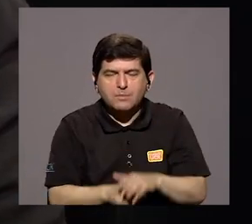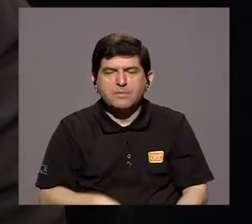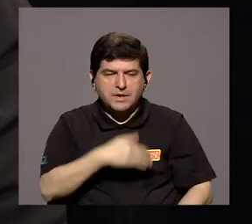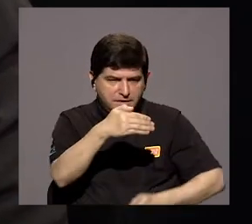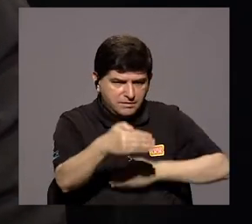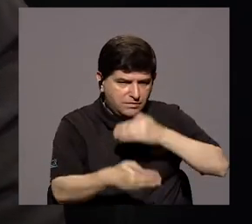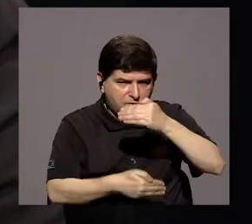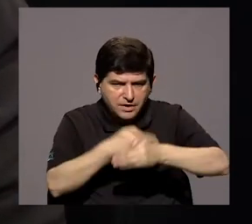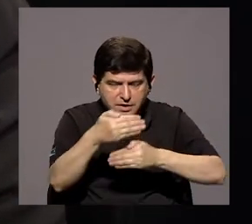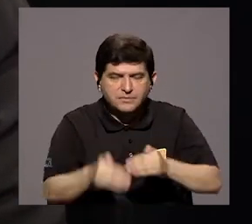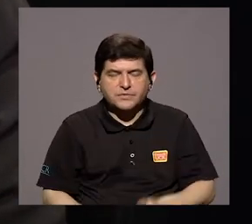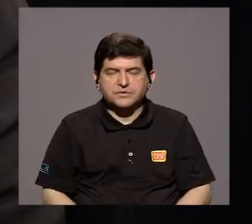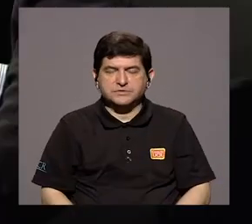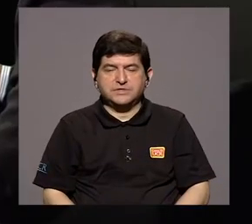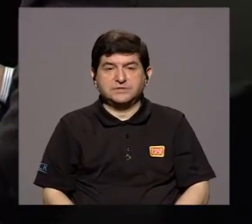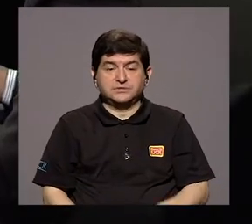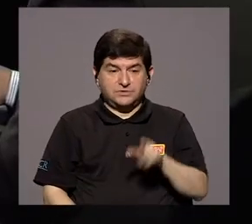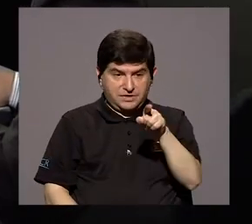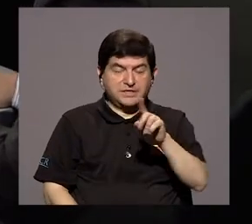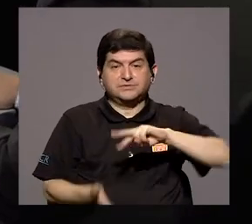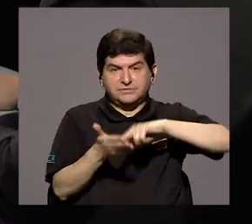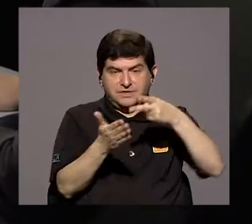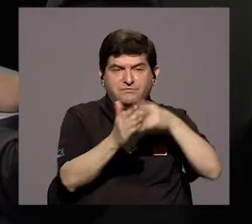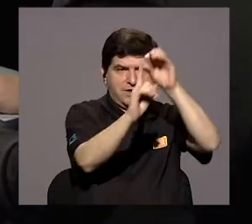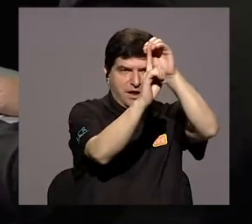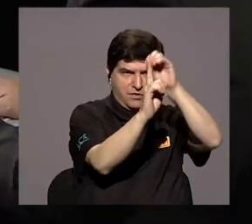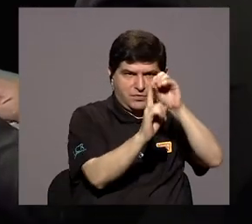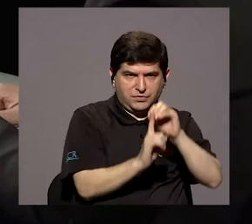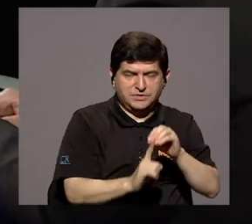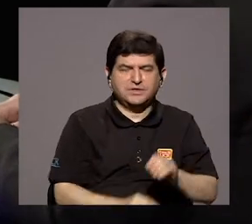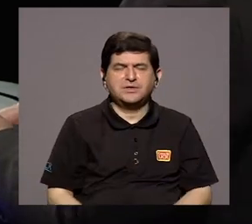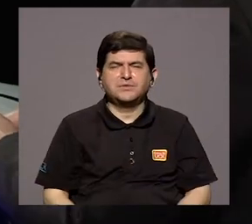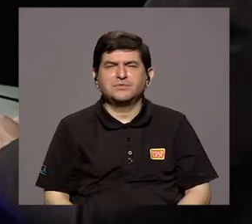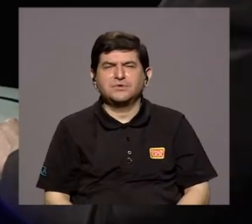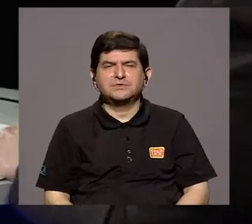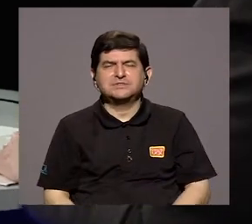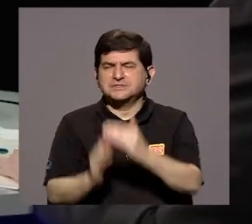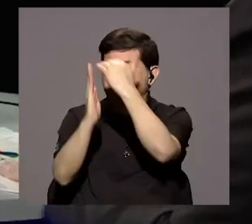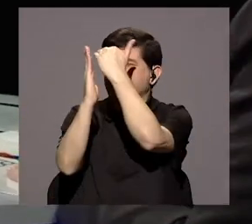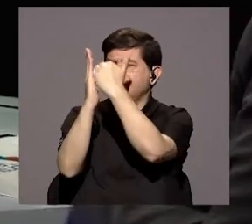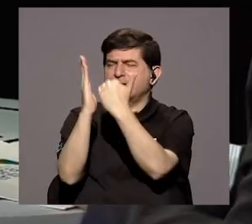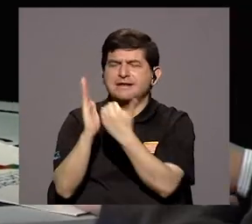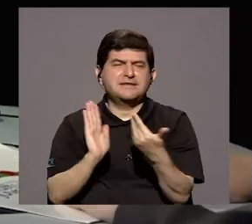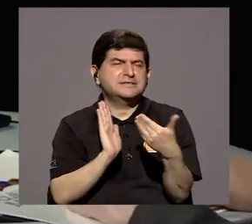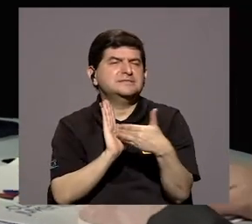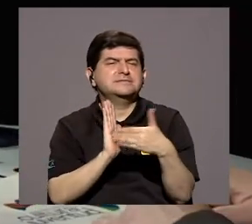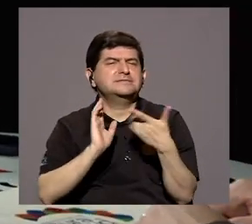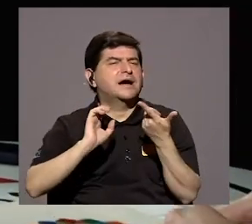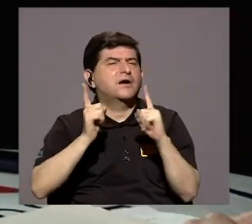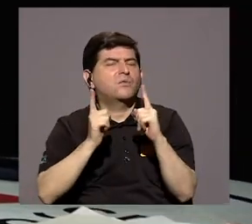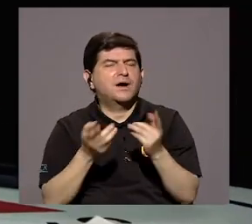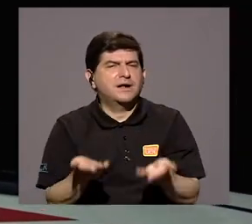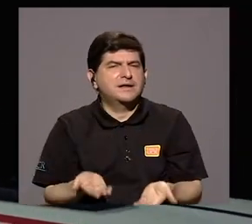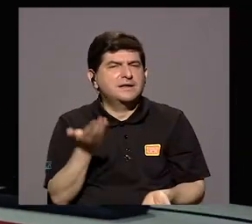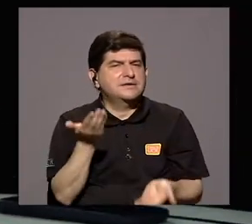¿verdad?, que es cumplimiento de nuestros objetivos. Para hacer como ese inventario de las afectaciones, ¿cuáles han sido las afectaciones más